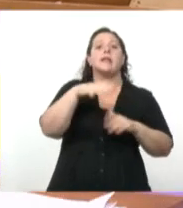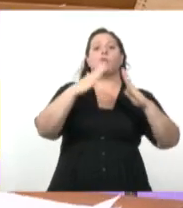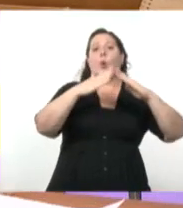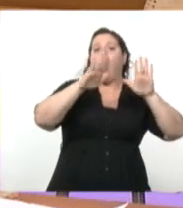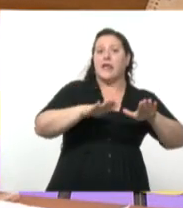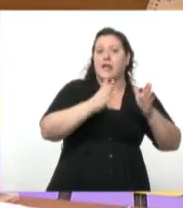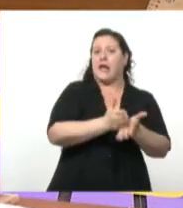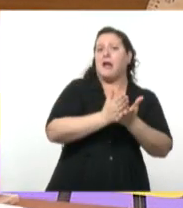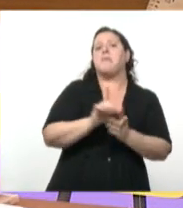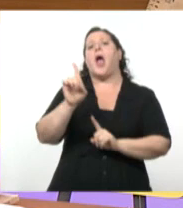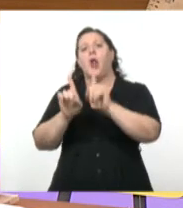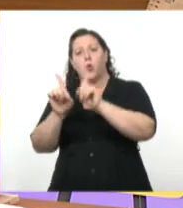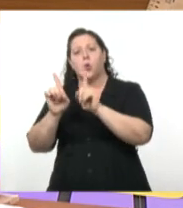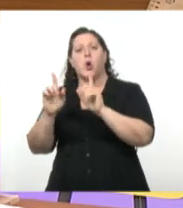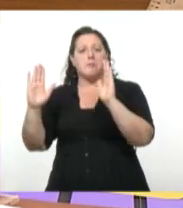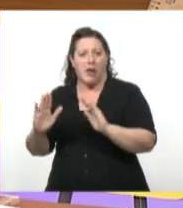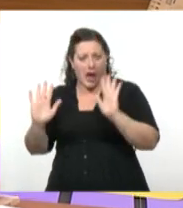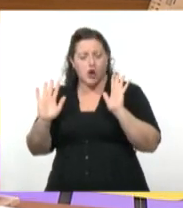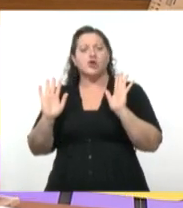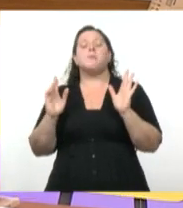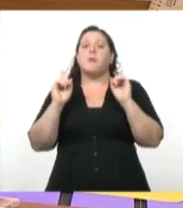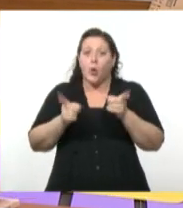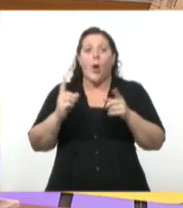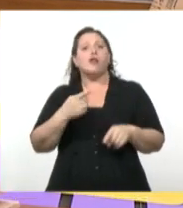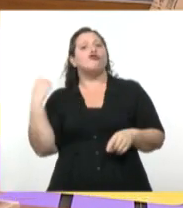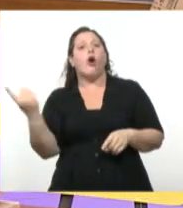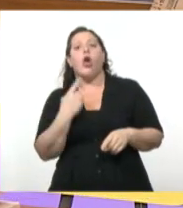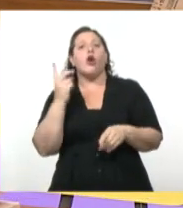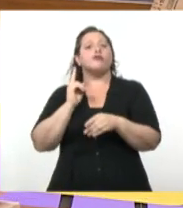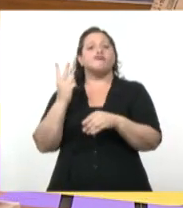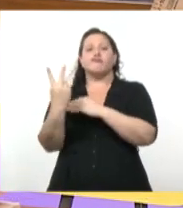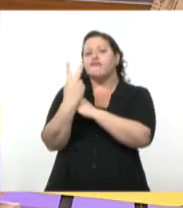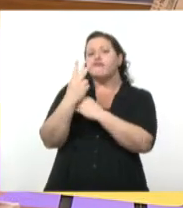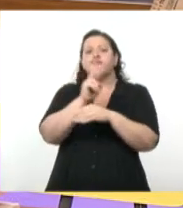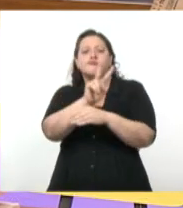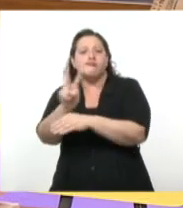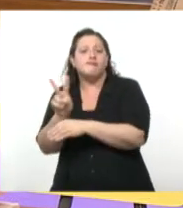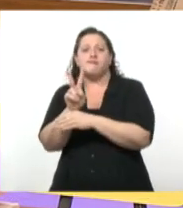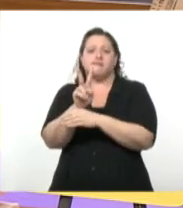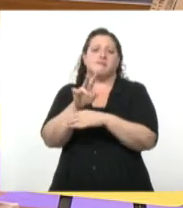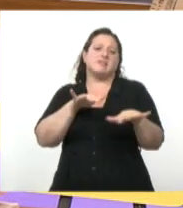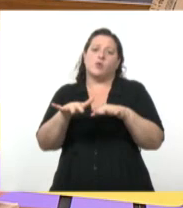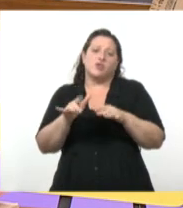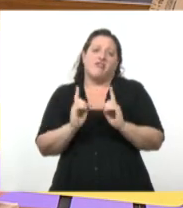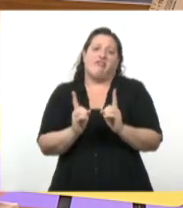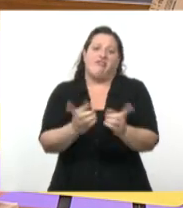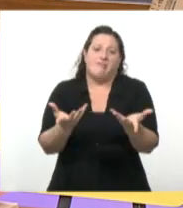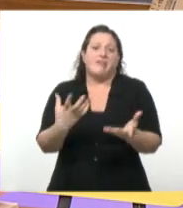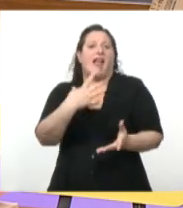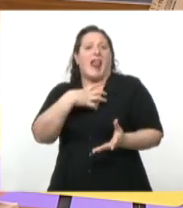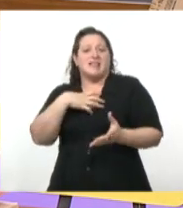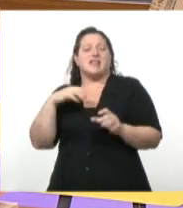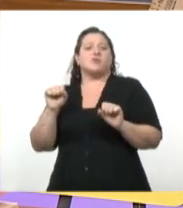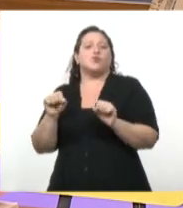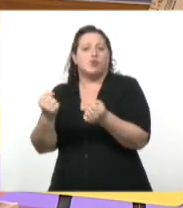tratando de resguardarnos frente a esta situación que continúa. Las clases están suspendidas y este